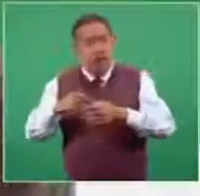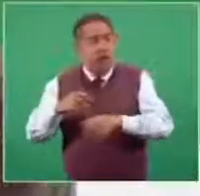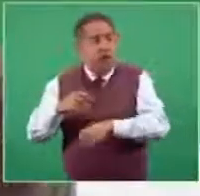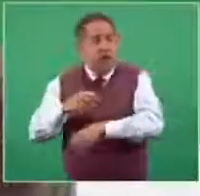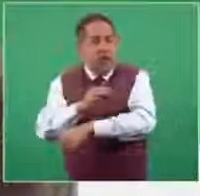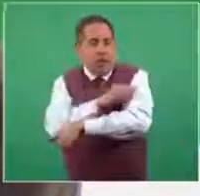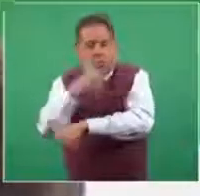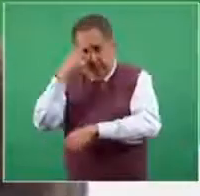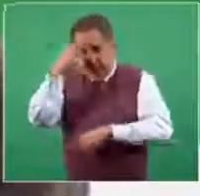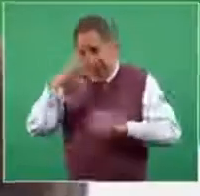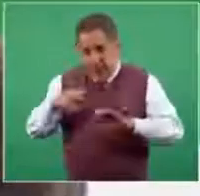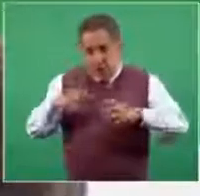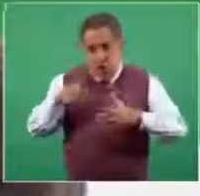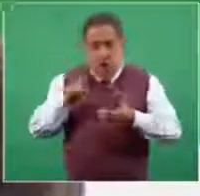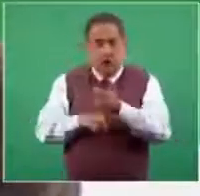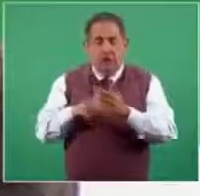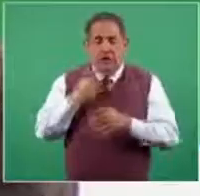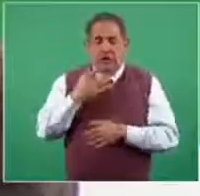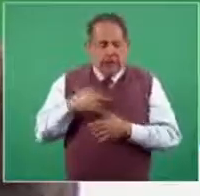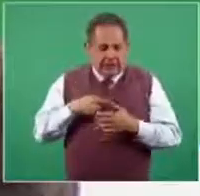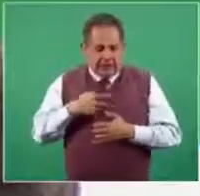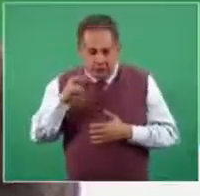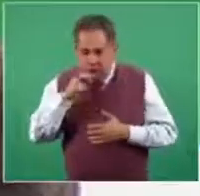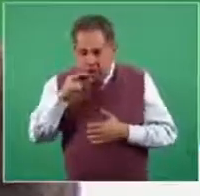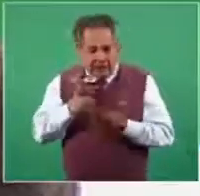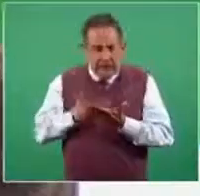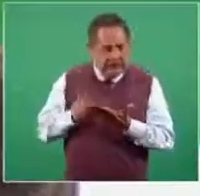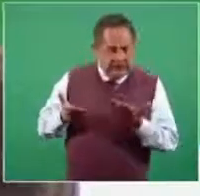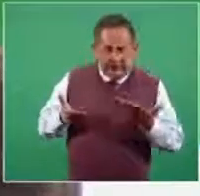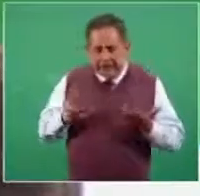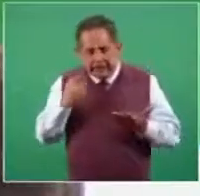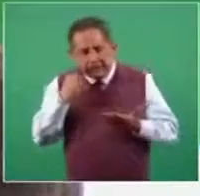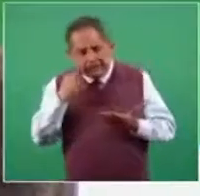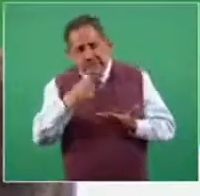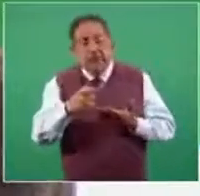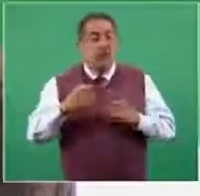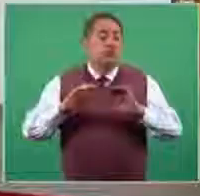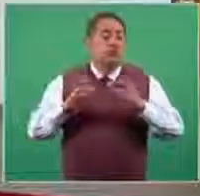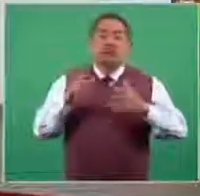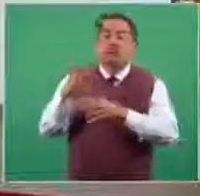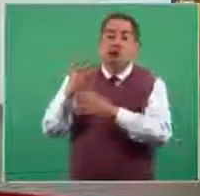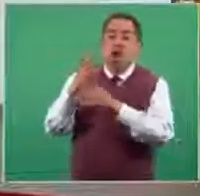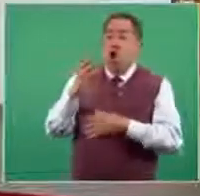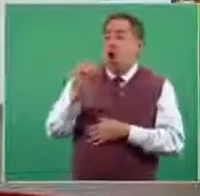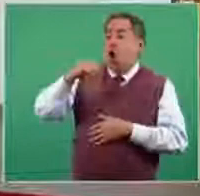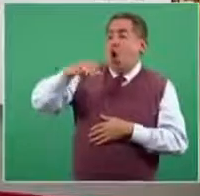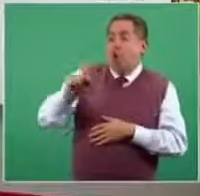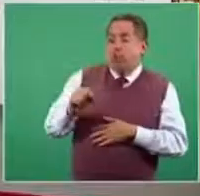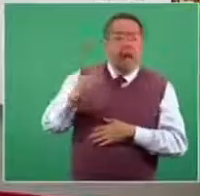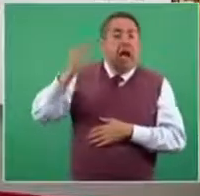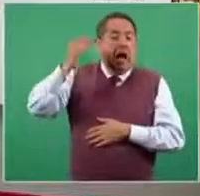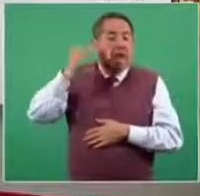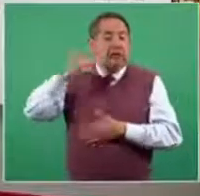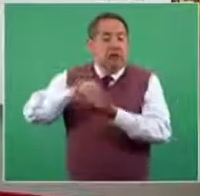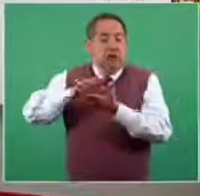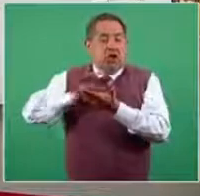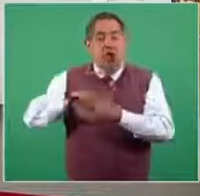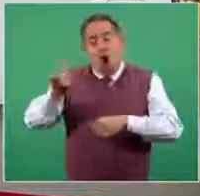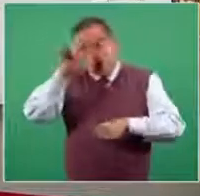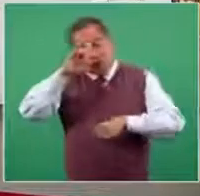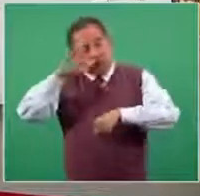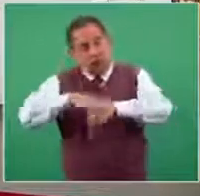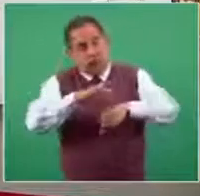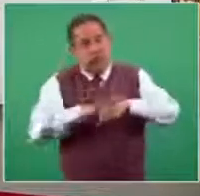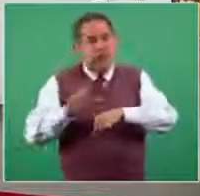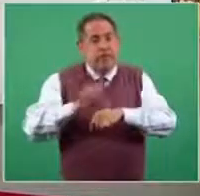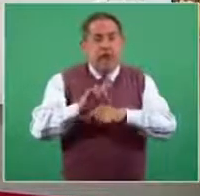México es la solidez de la evidencia y la realidad de que la Organización Mundial de la Salud ya había establecido en su recomendación